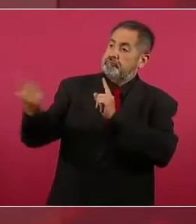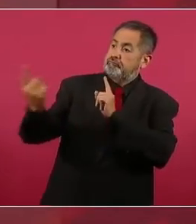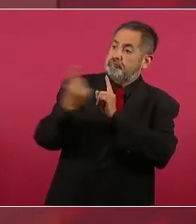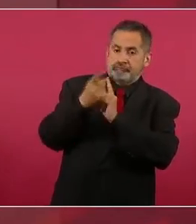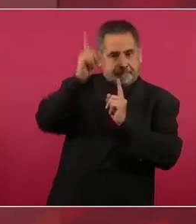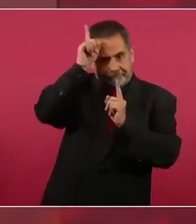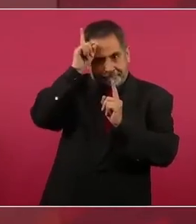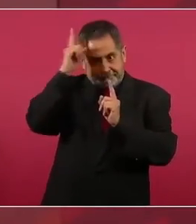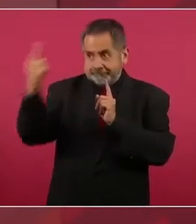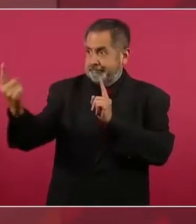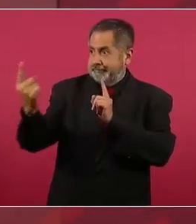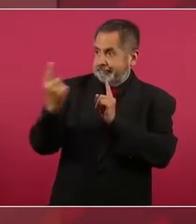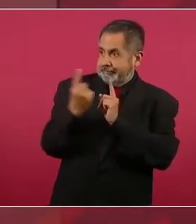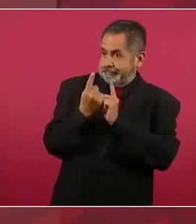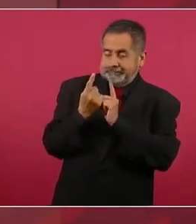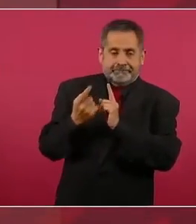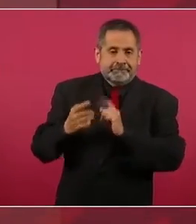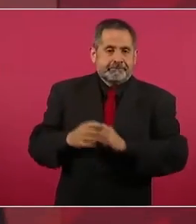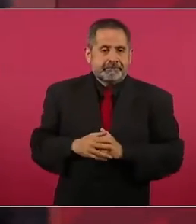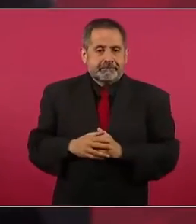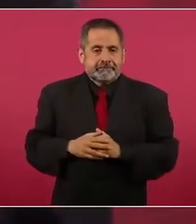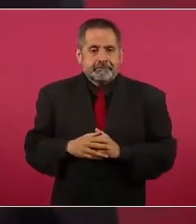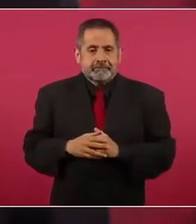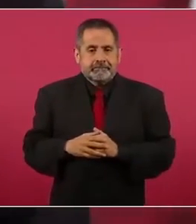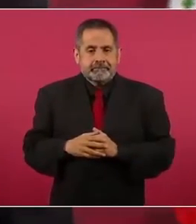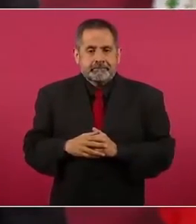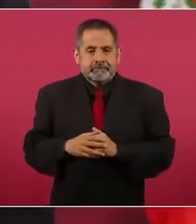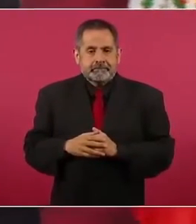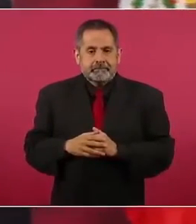y parado.